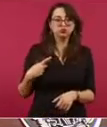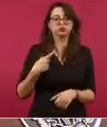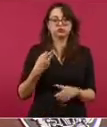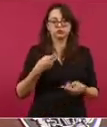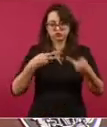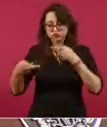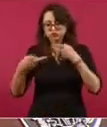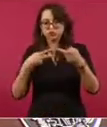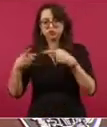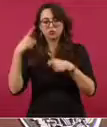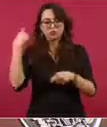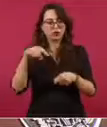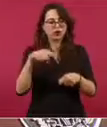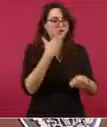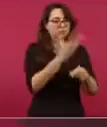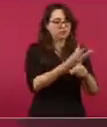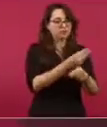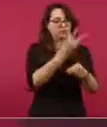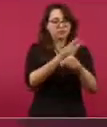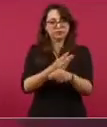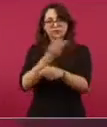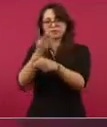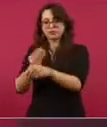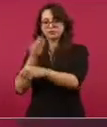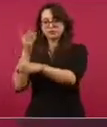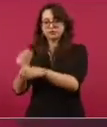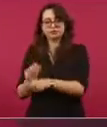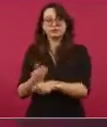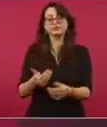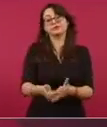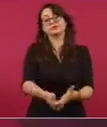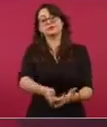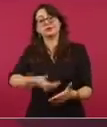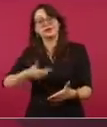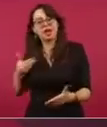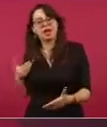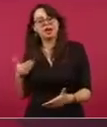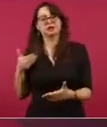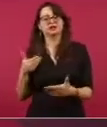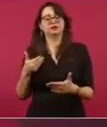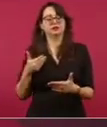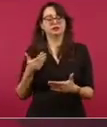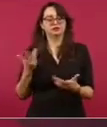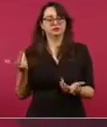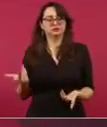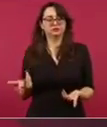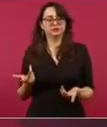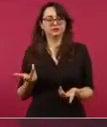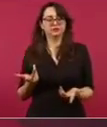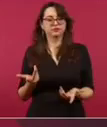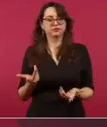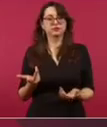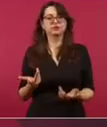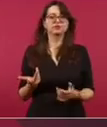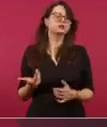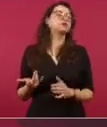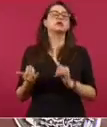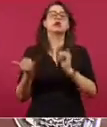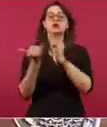Es preventivo, ayuda mucho, es como el desasolve